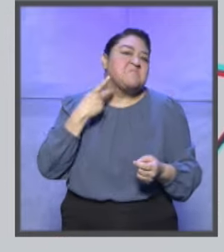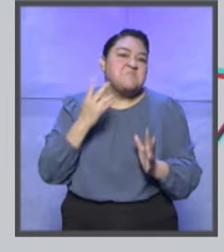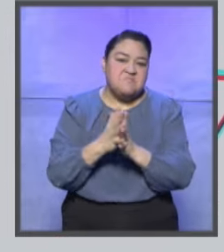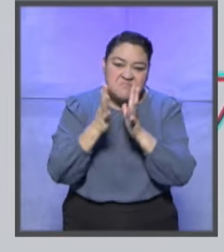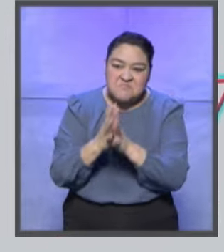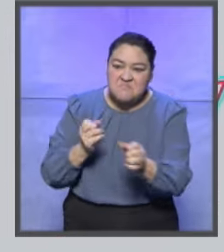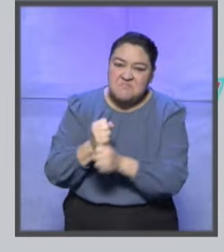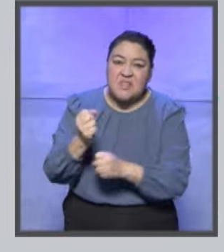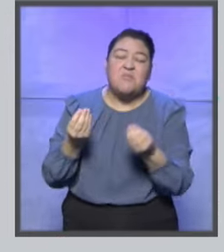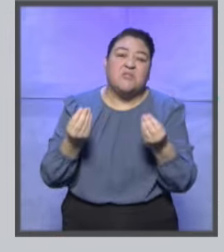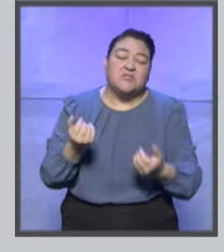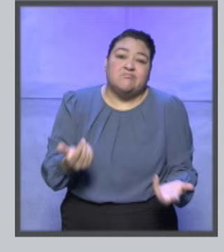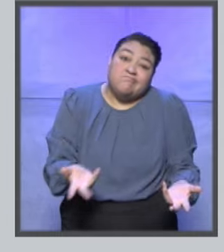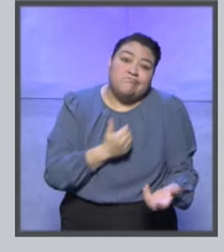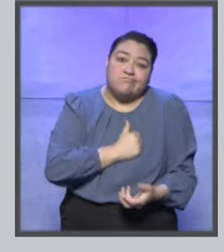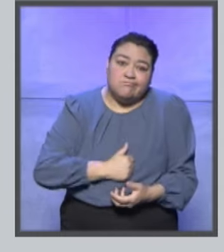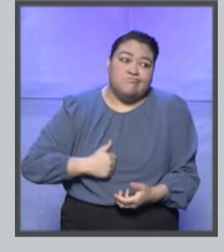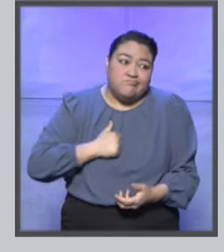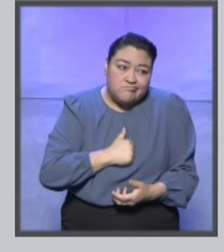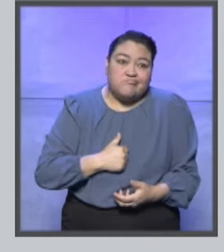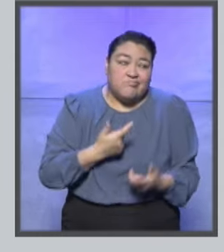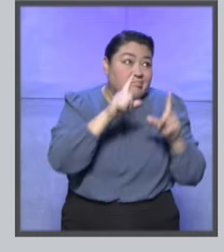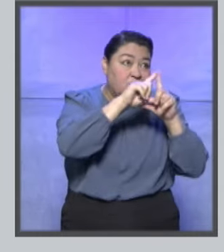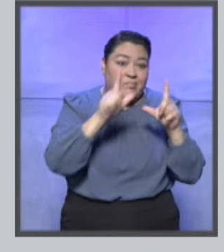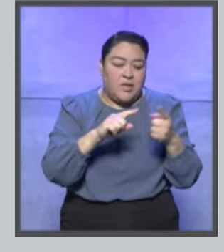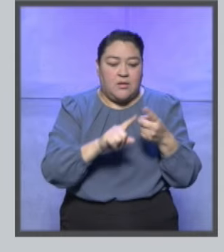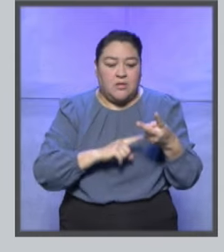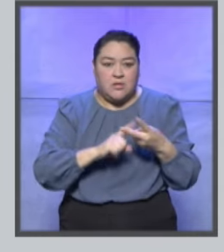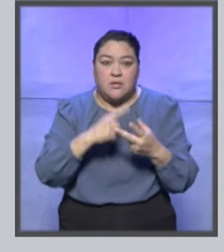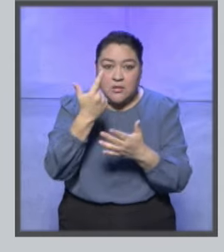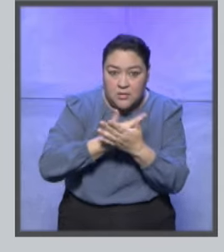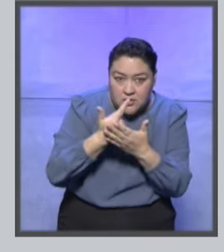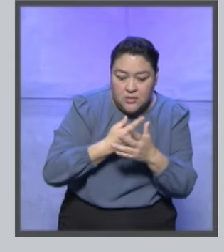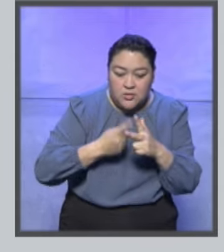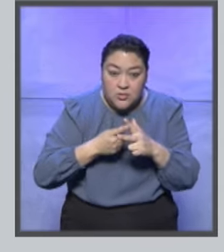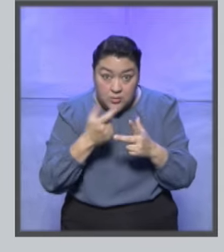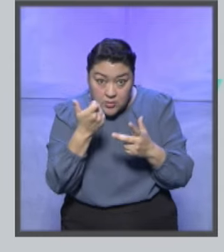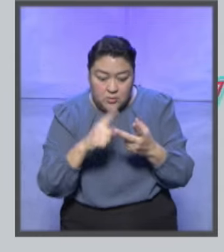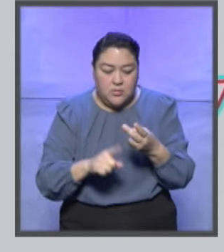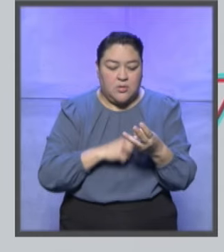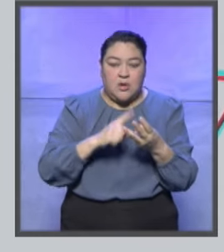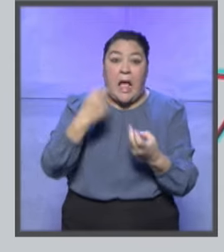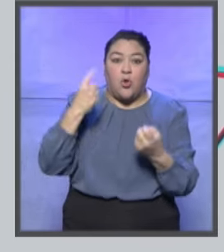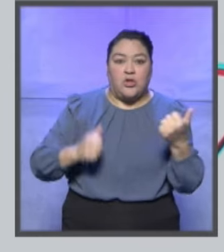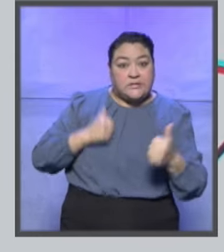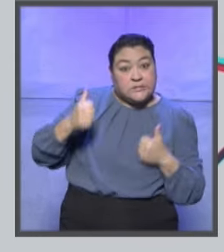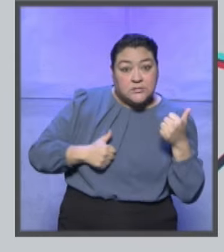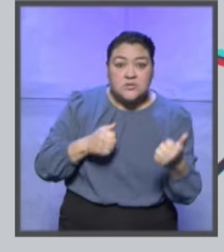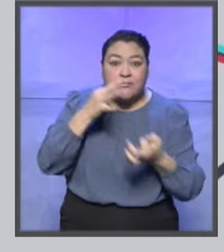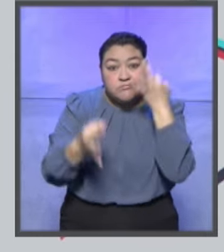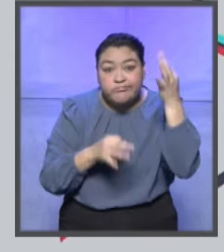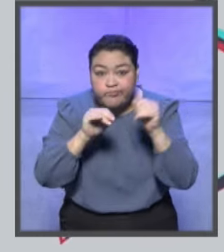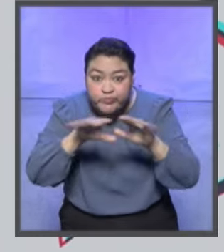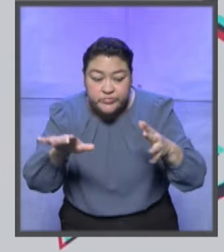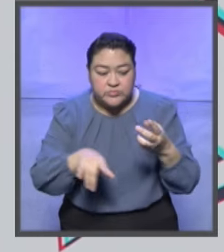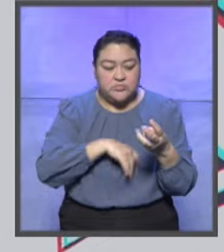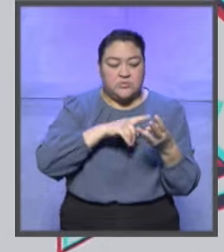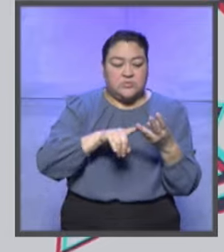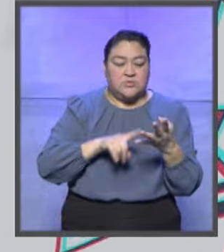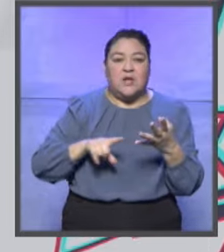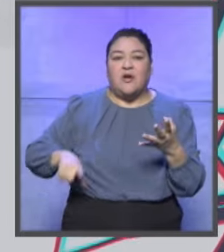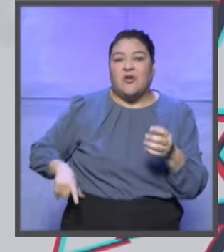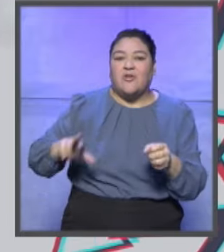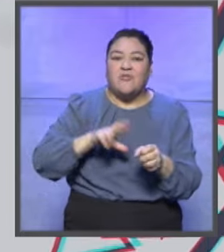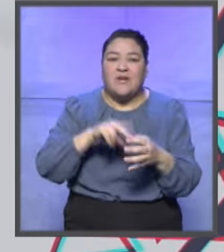política en razón de género, lamentablemente. Y de toda violencia. Fiscalización, actos anticipados de campaña, pre-campaña y propaganda